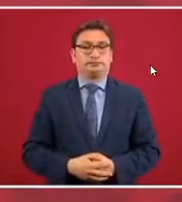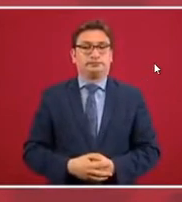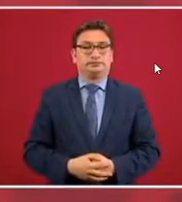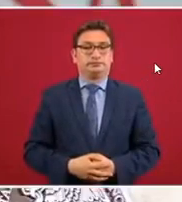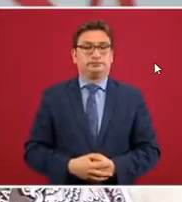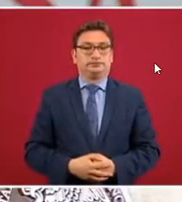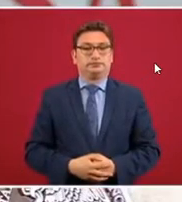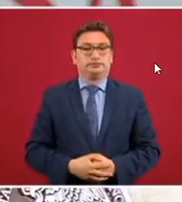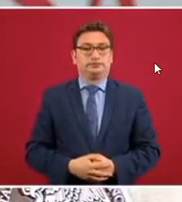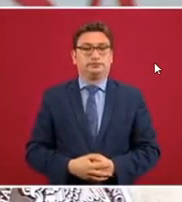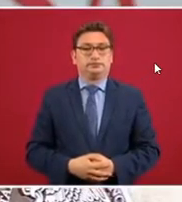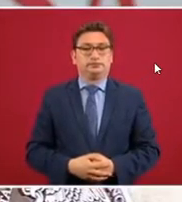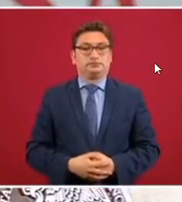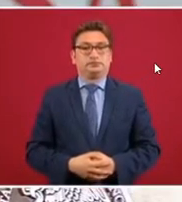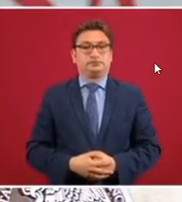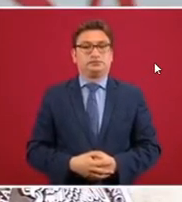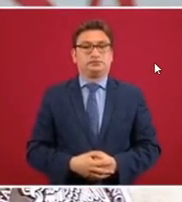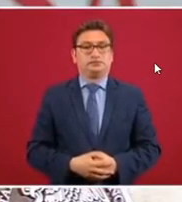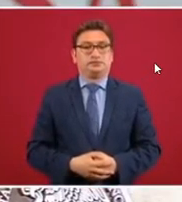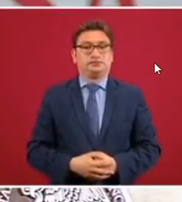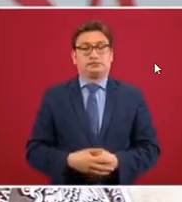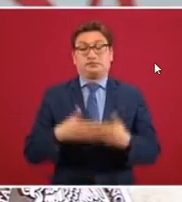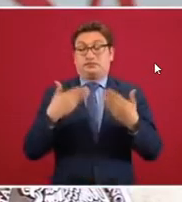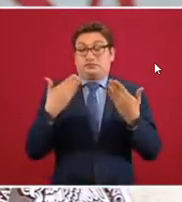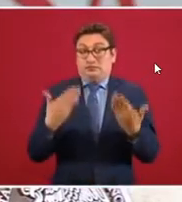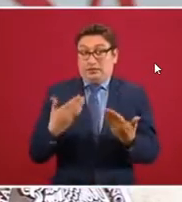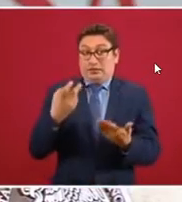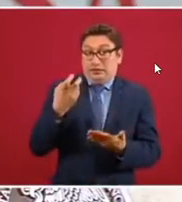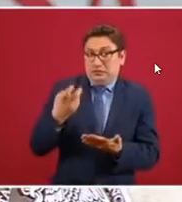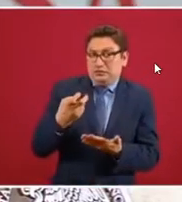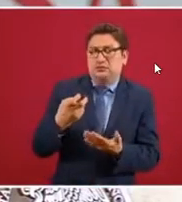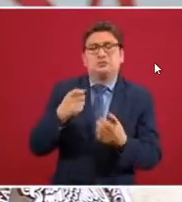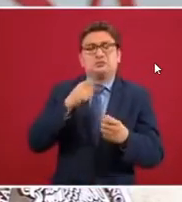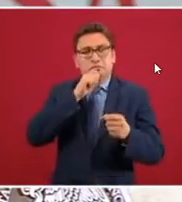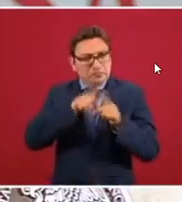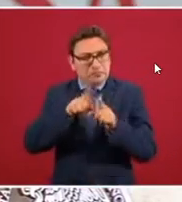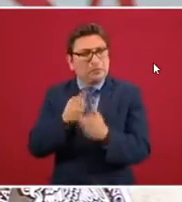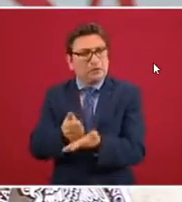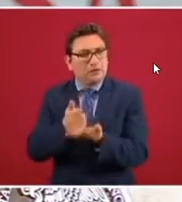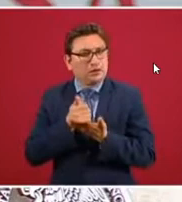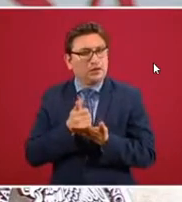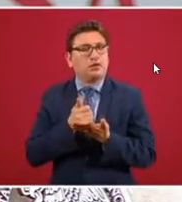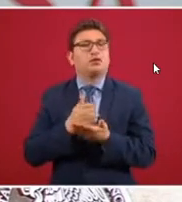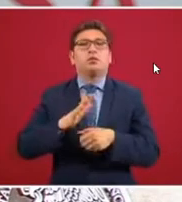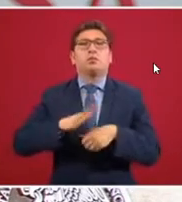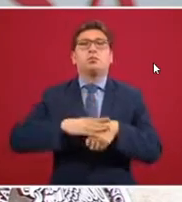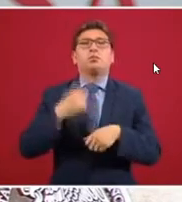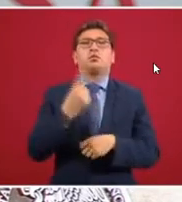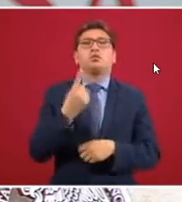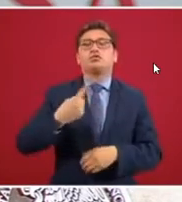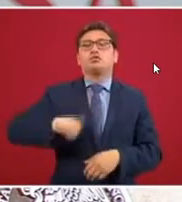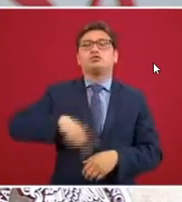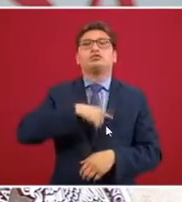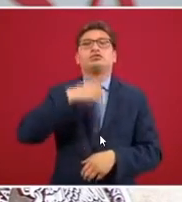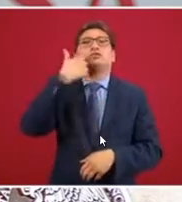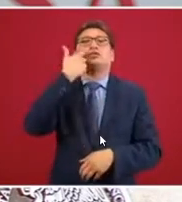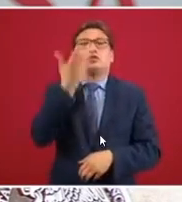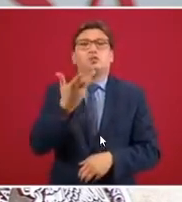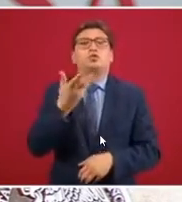Y entonces también nos ayuda, porque lo que queremos es